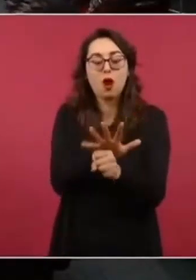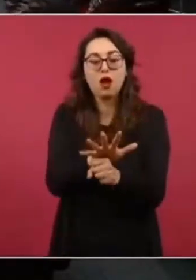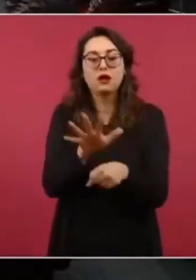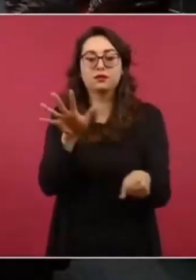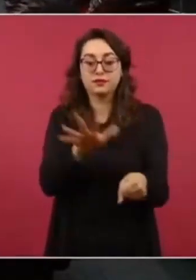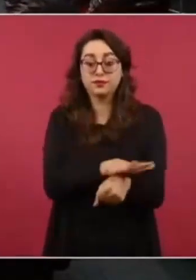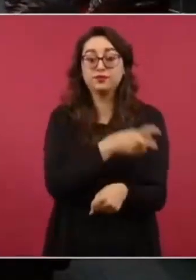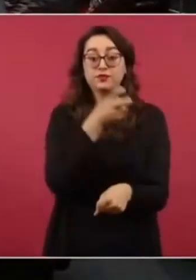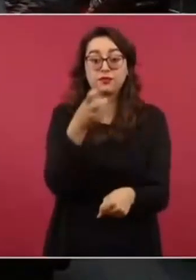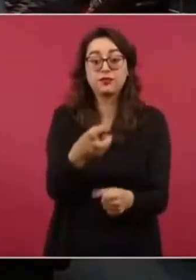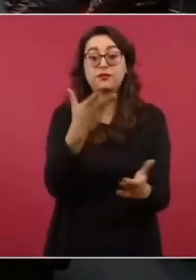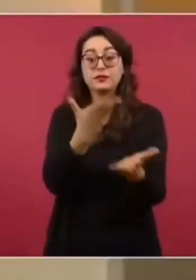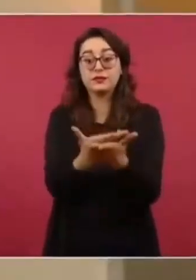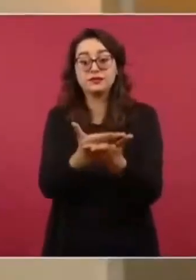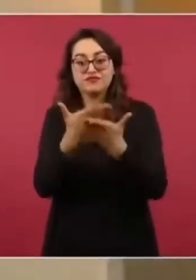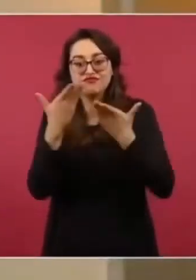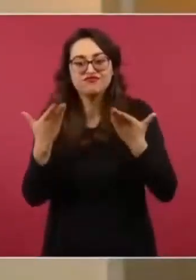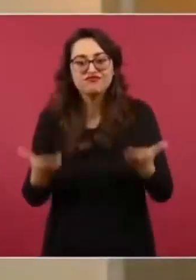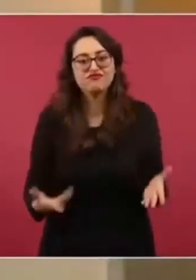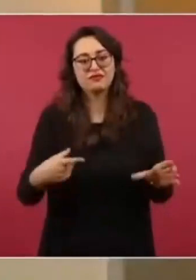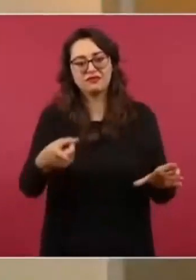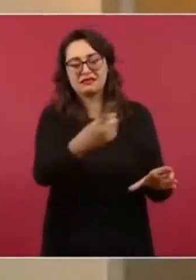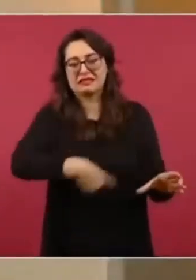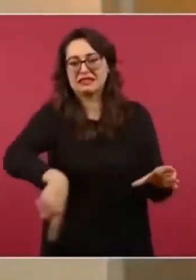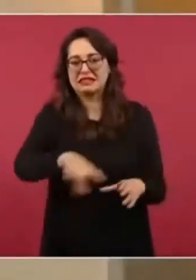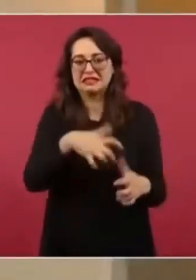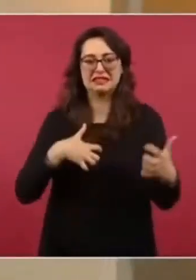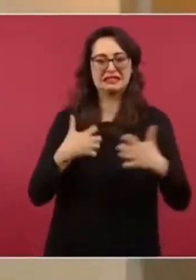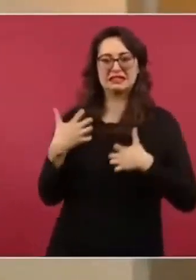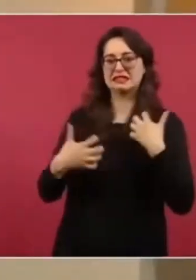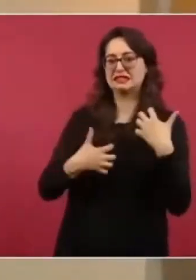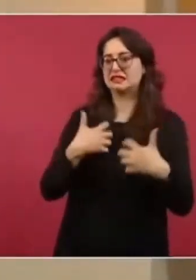Y Castañeda y Castañeda Aguilar Camín y Krause.